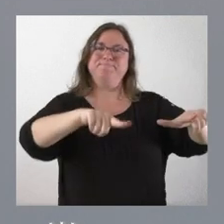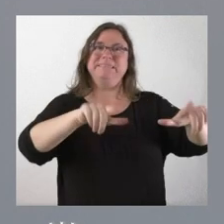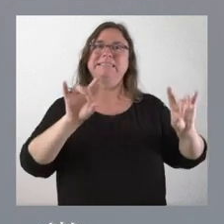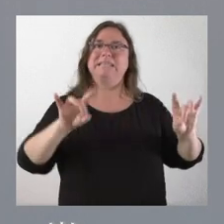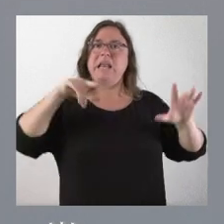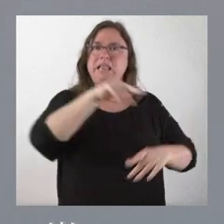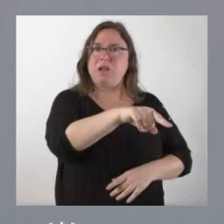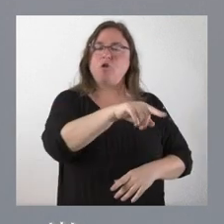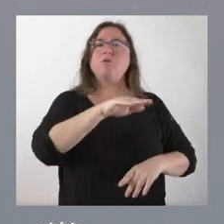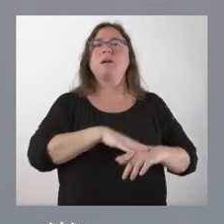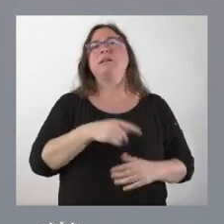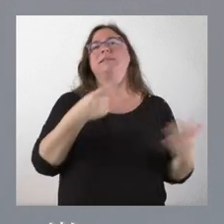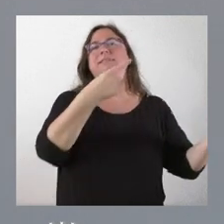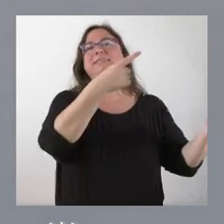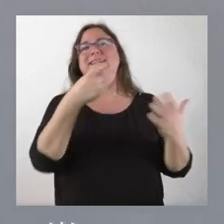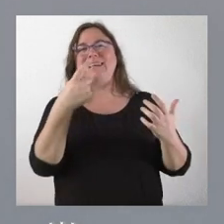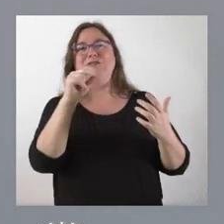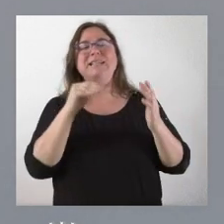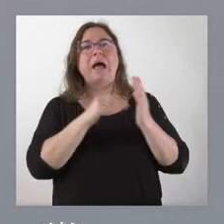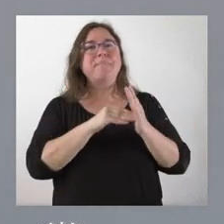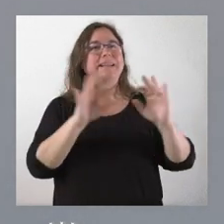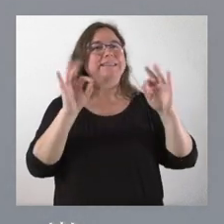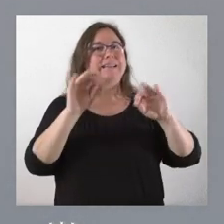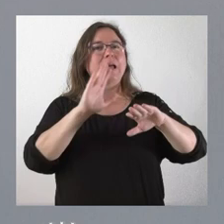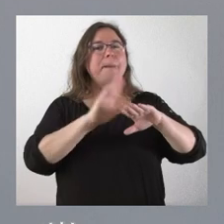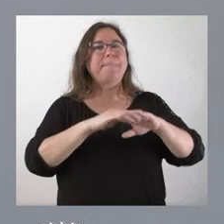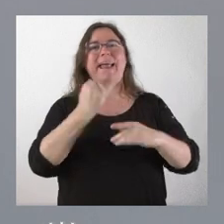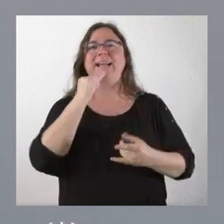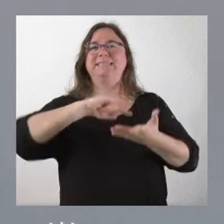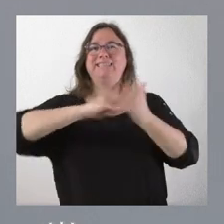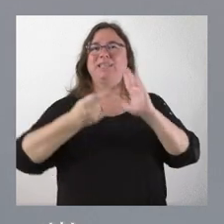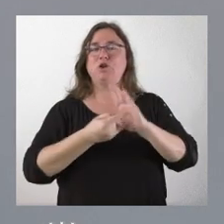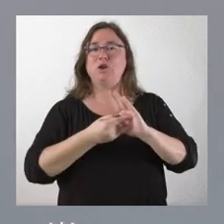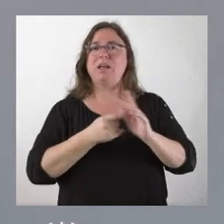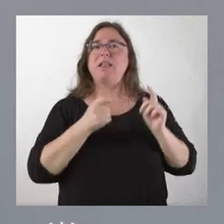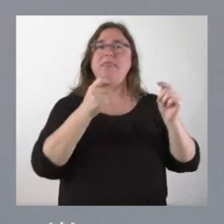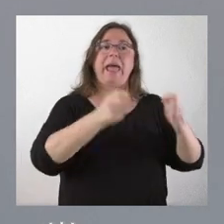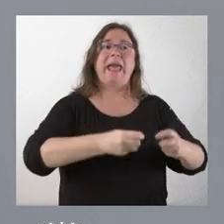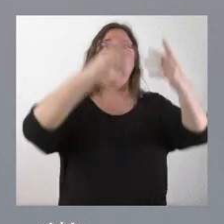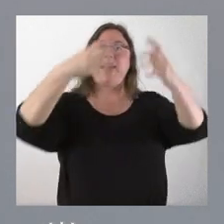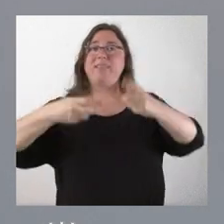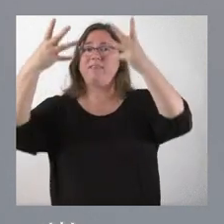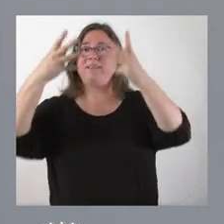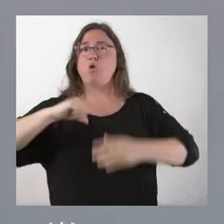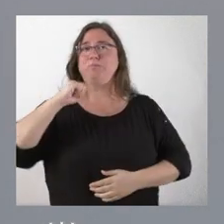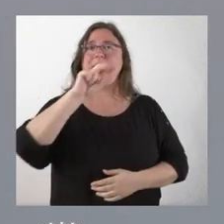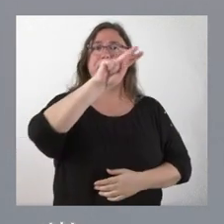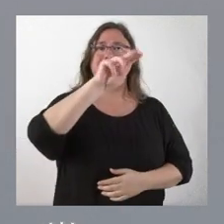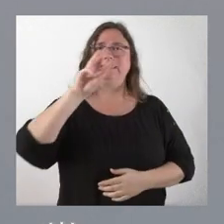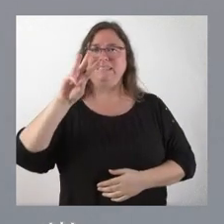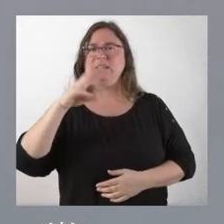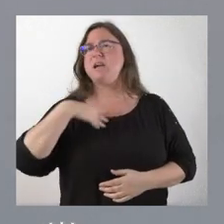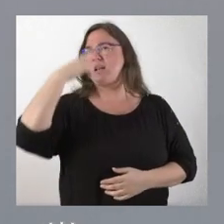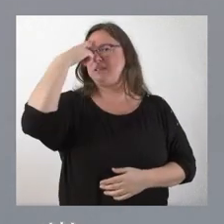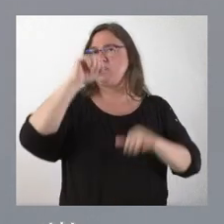377.000 euros para el suministro tecnológico de 23 edificios hospitalarios. Saben ustedes que llevamos desarrollando